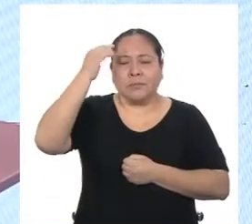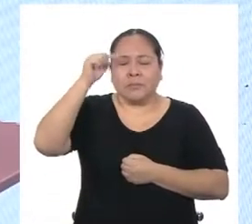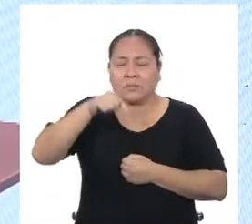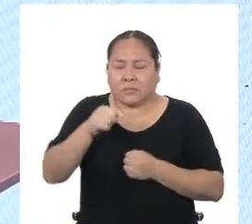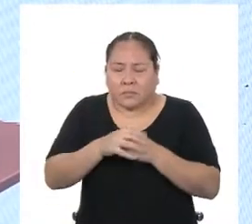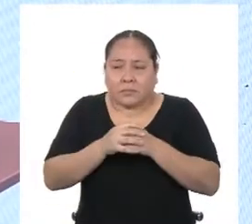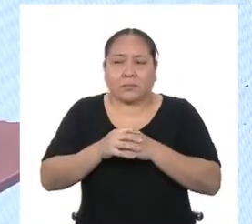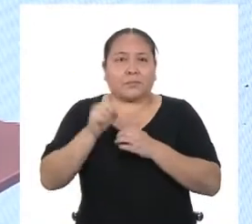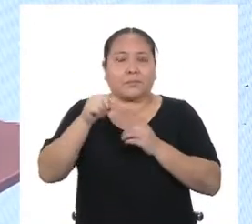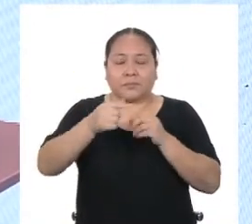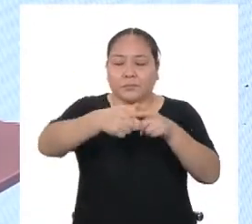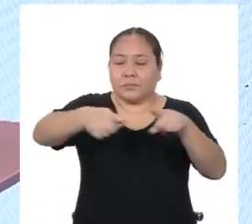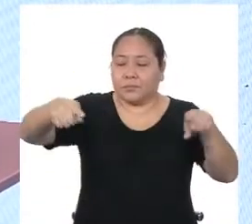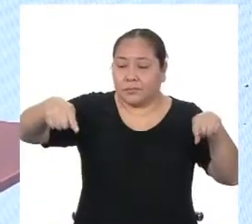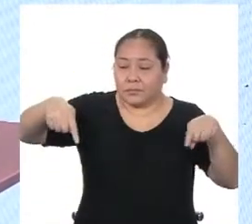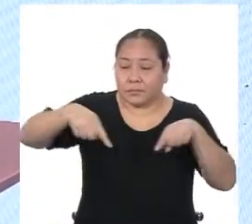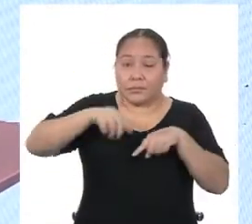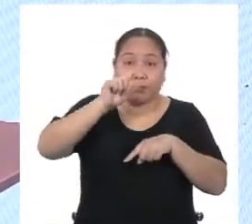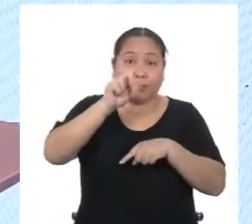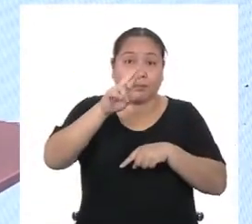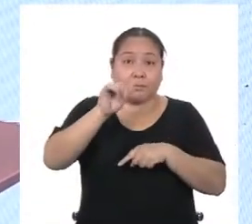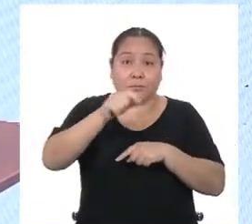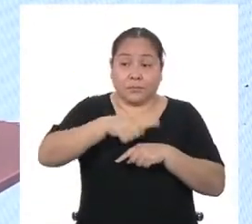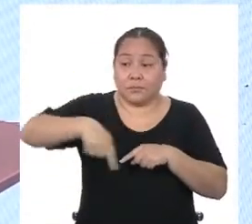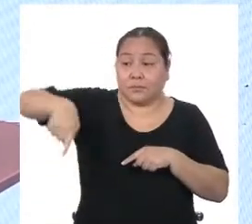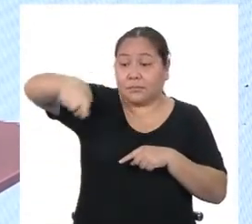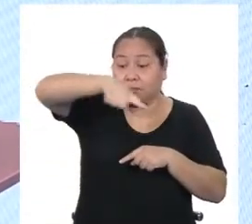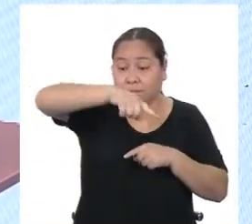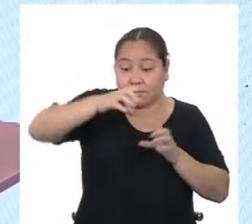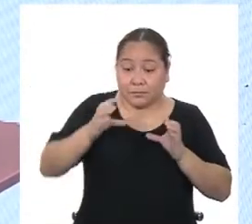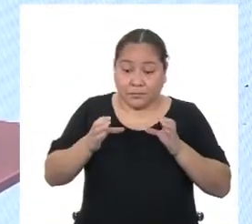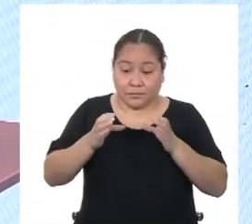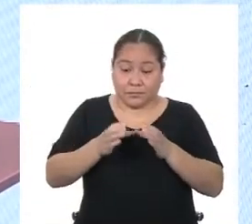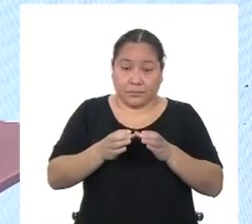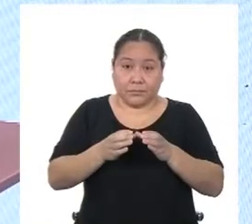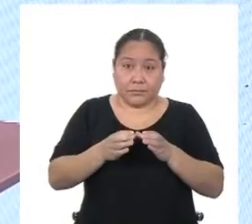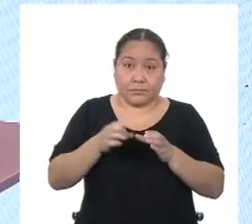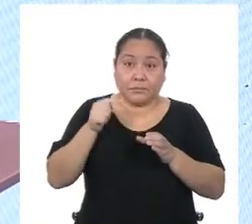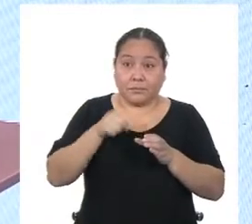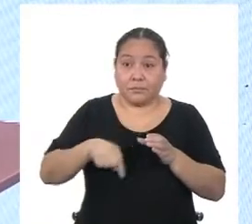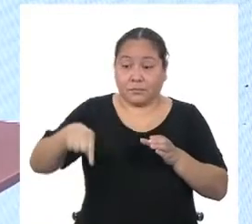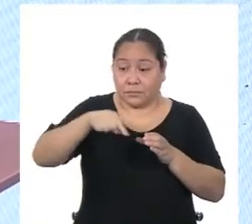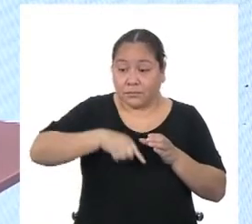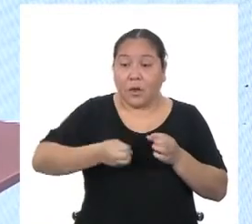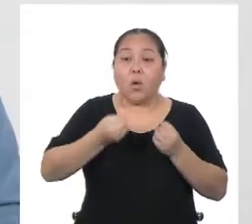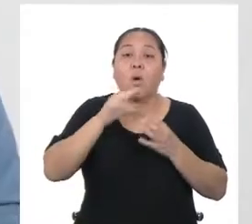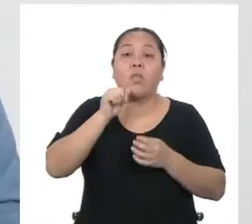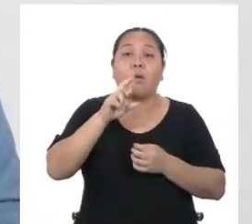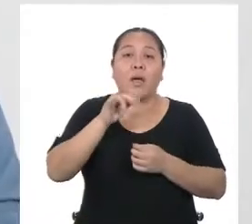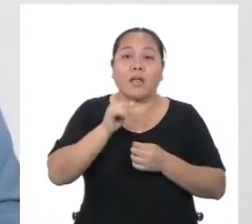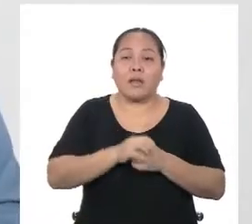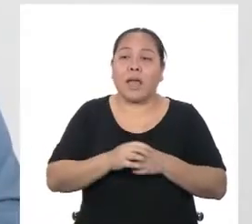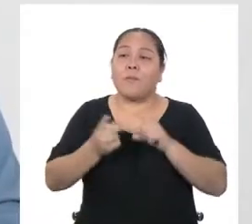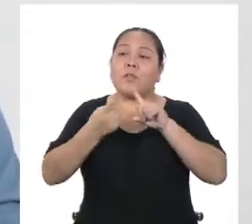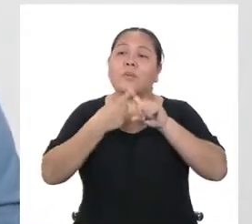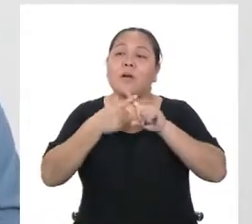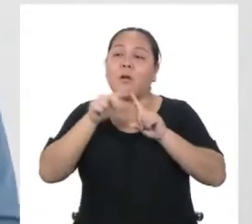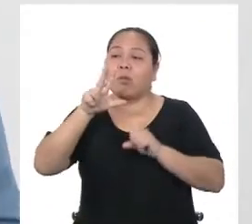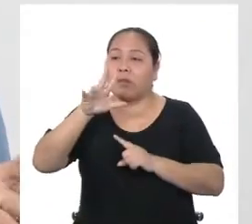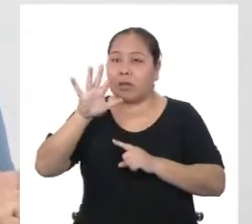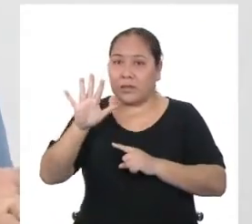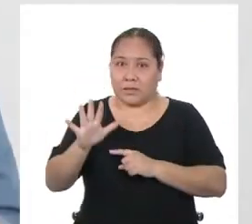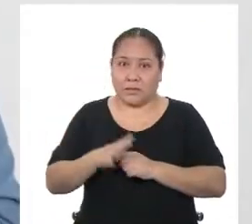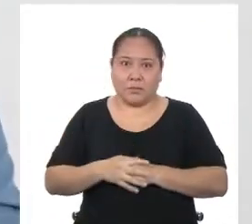área de la cancha y la entrada, de todo y multiplicarlo por 35, que es el precio del metro cuadrado de grasa. Ahí lo tienes,